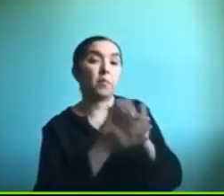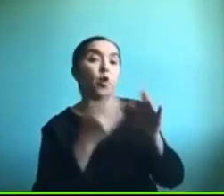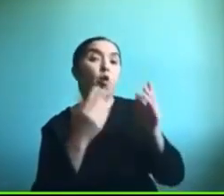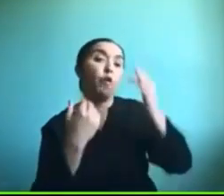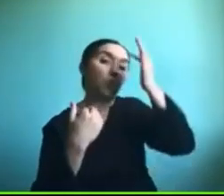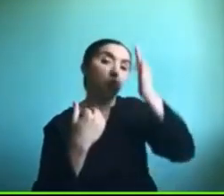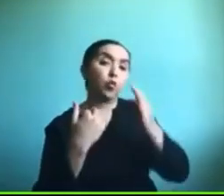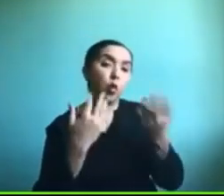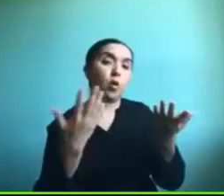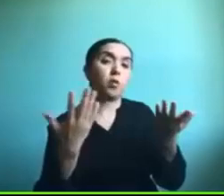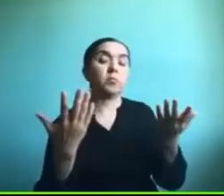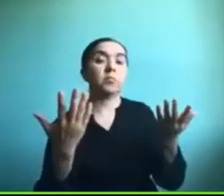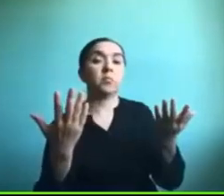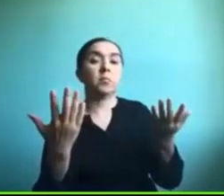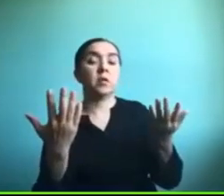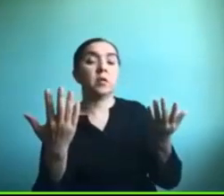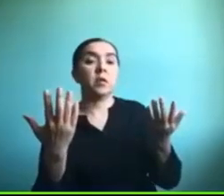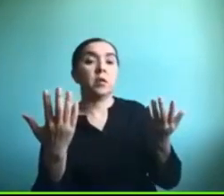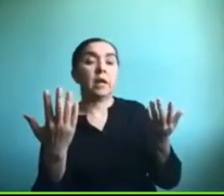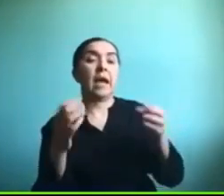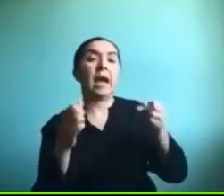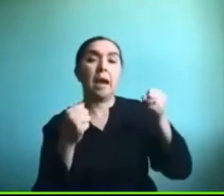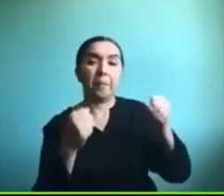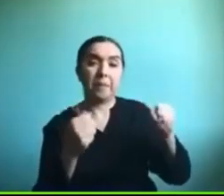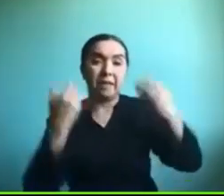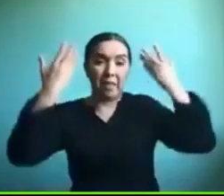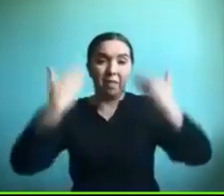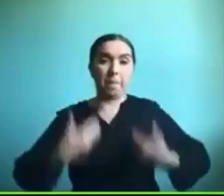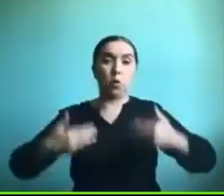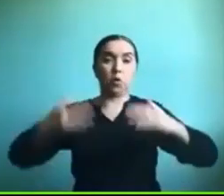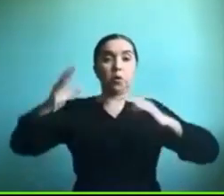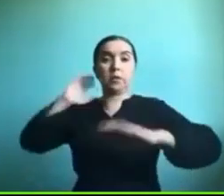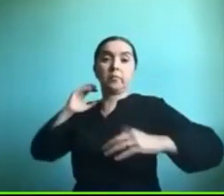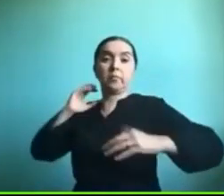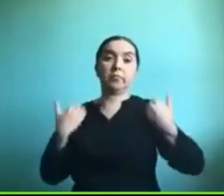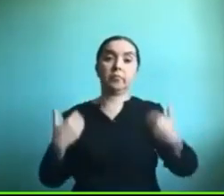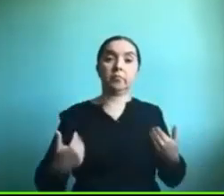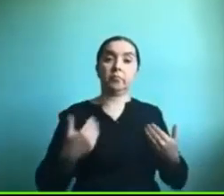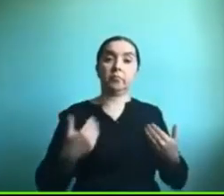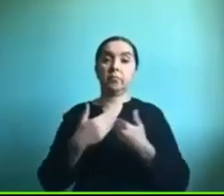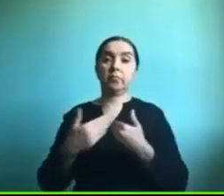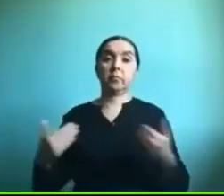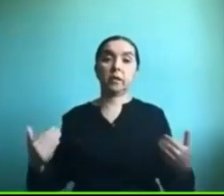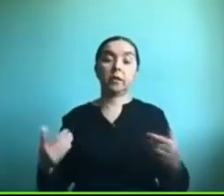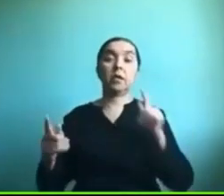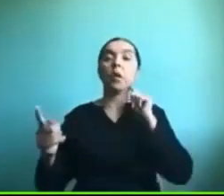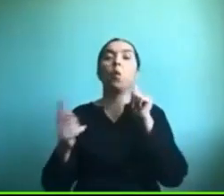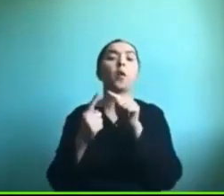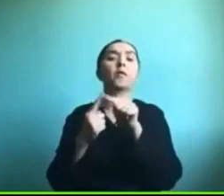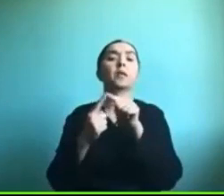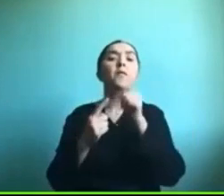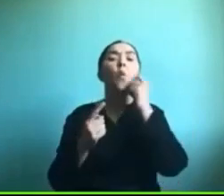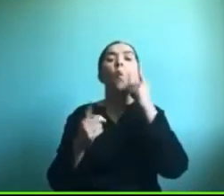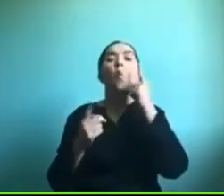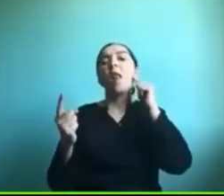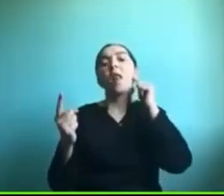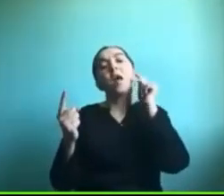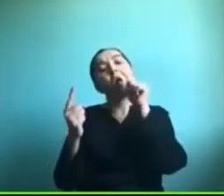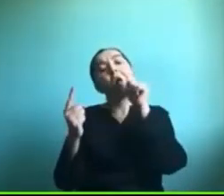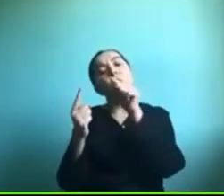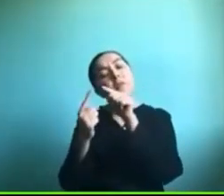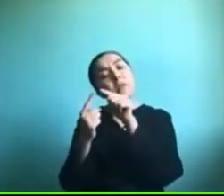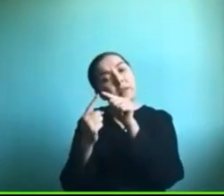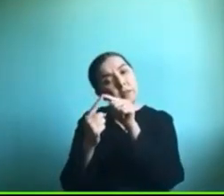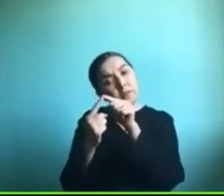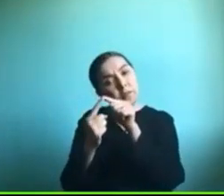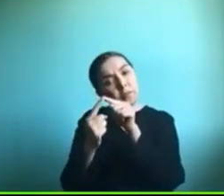la capacidad motora que puede tener la persona y el objetivo cuál es la meta que se quiere llegar y